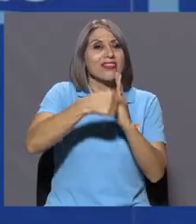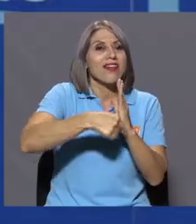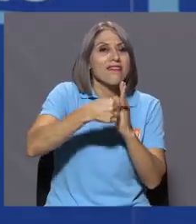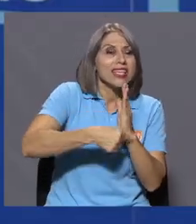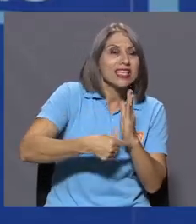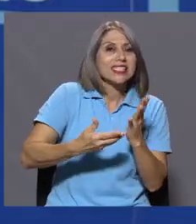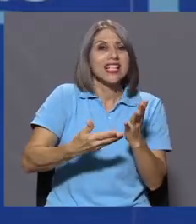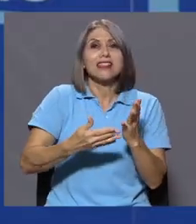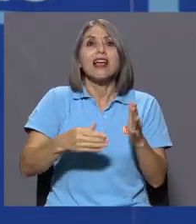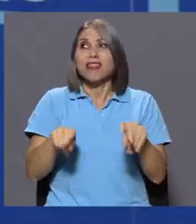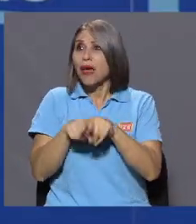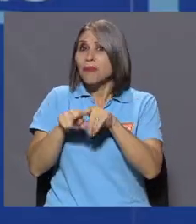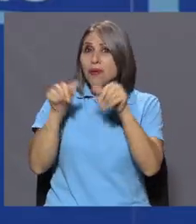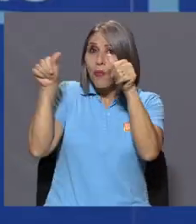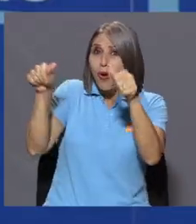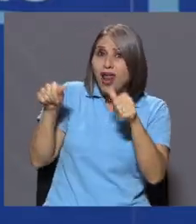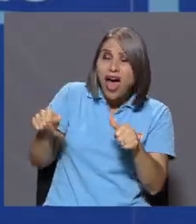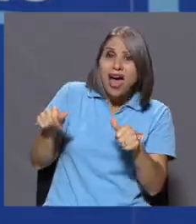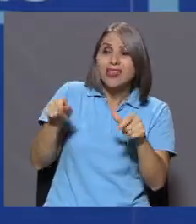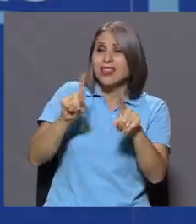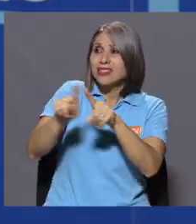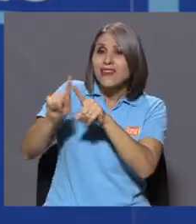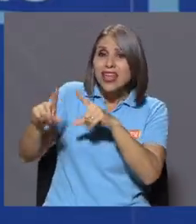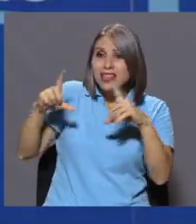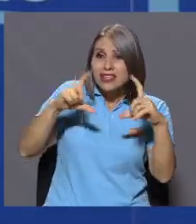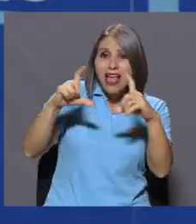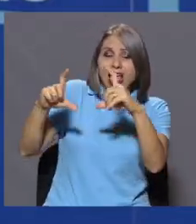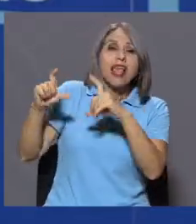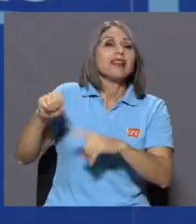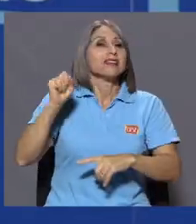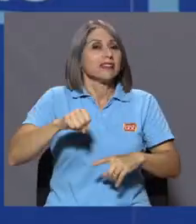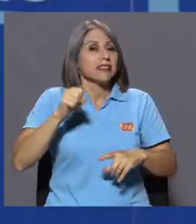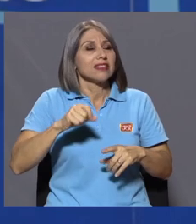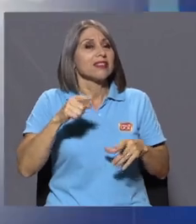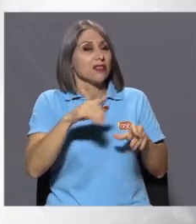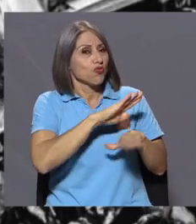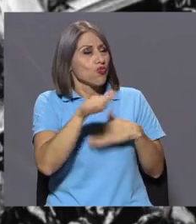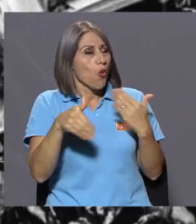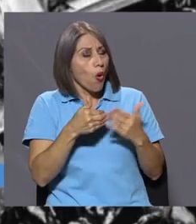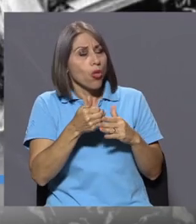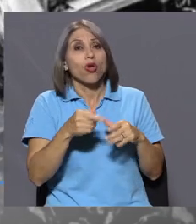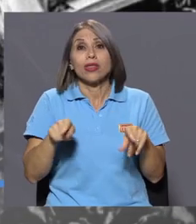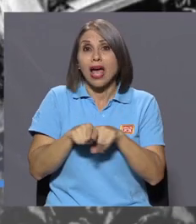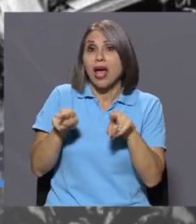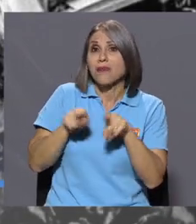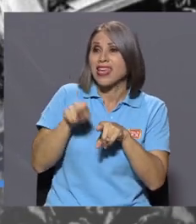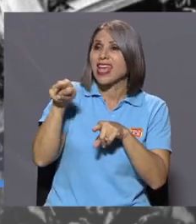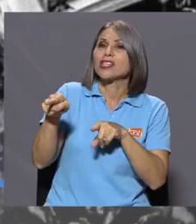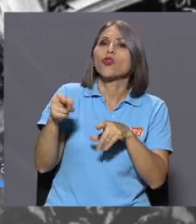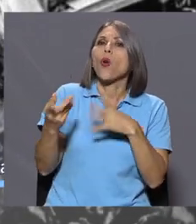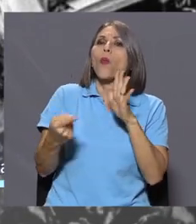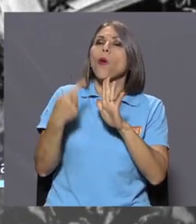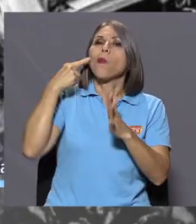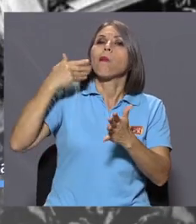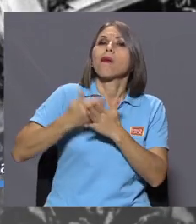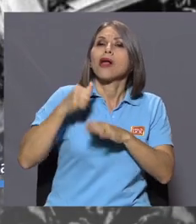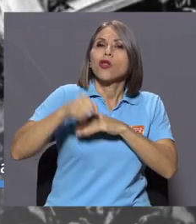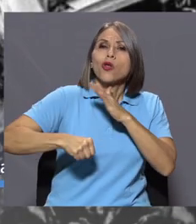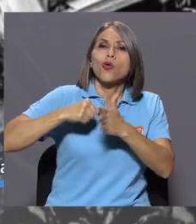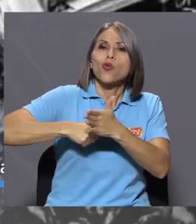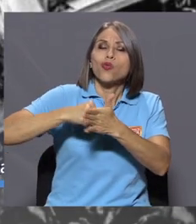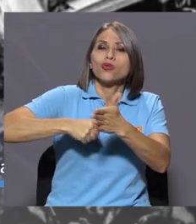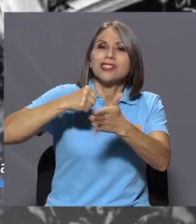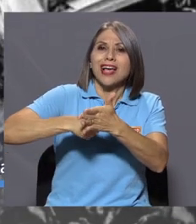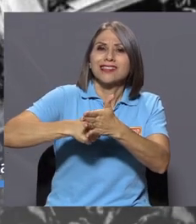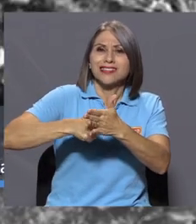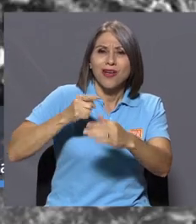panfletos, hasta fotografías. Muy de las luchas contra las dictaduras en América Latina, ¿verdad? Con sus mensajes, como las portadas